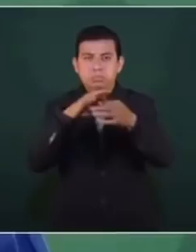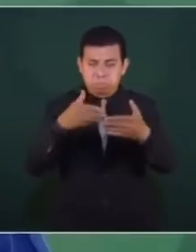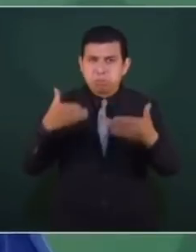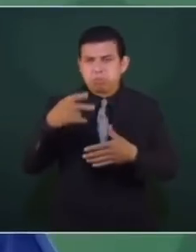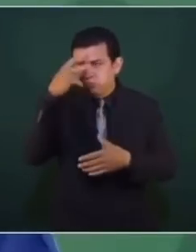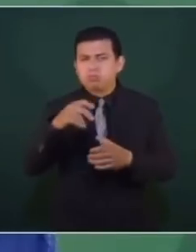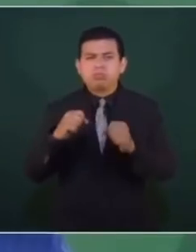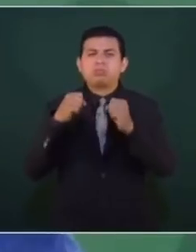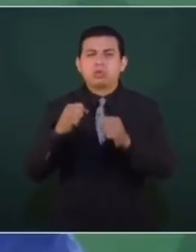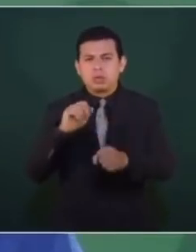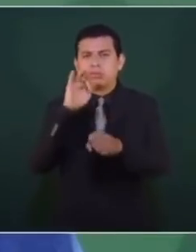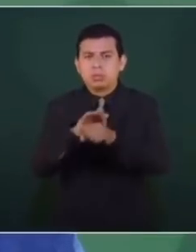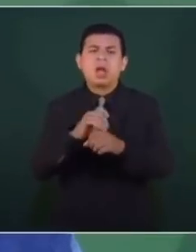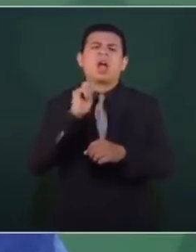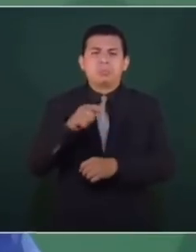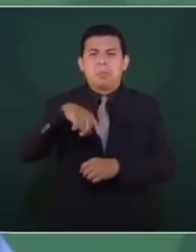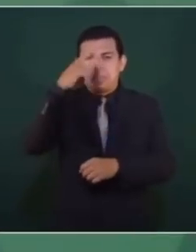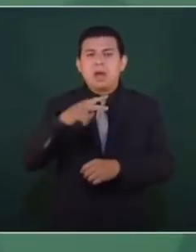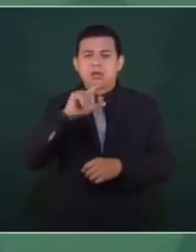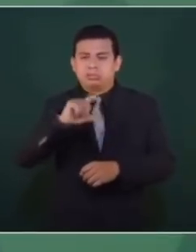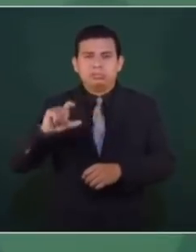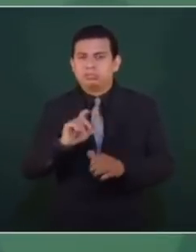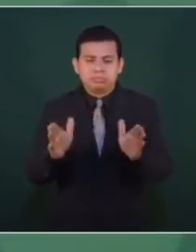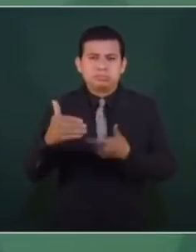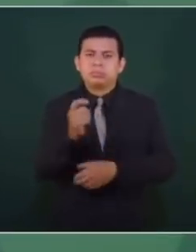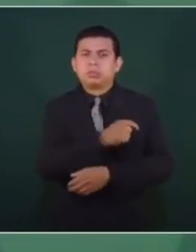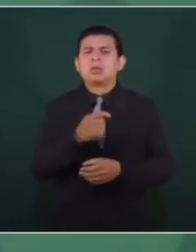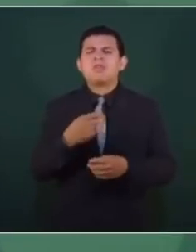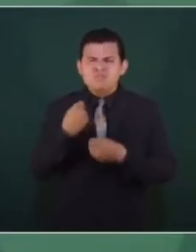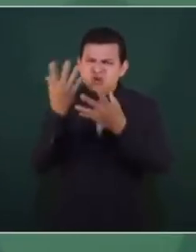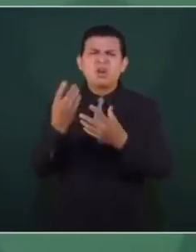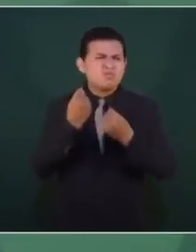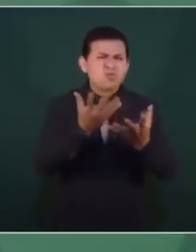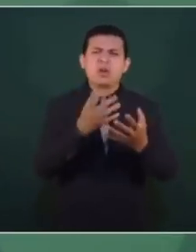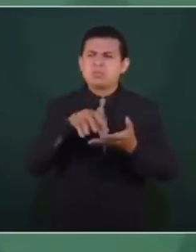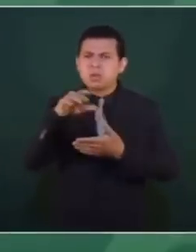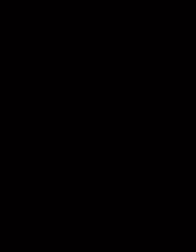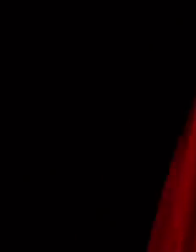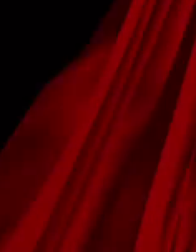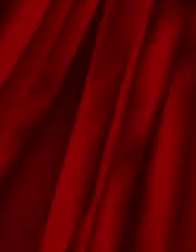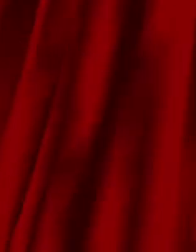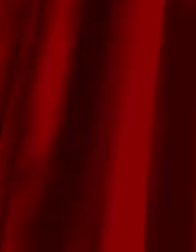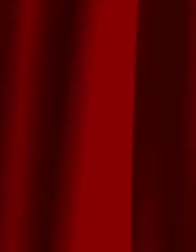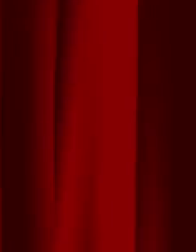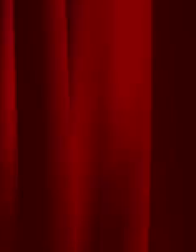entregando vacunas, donando vacunas a muchos países de América Latina y del Caribe. Gracias. Gracias. Gracias.